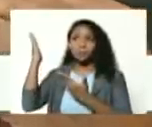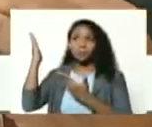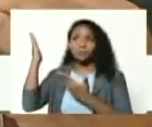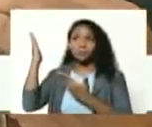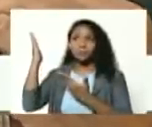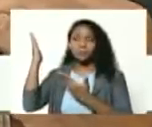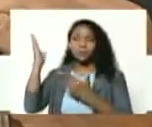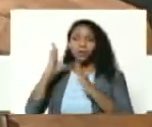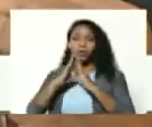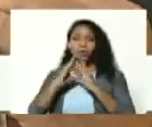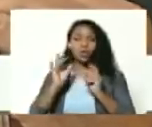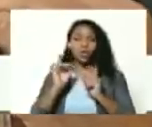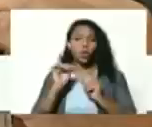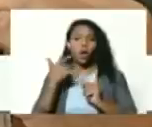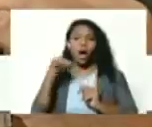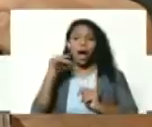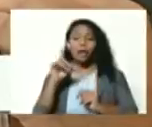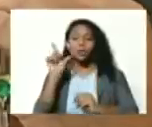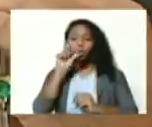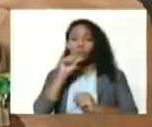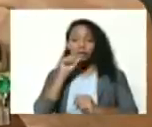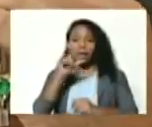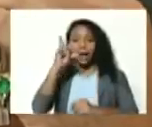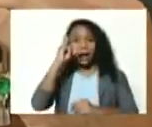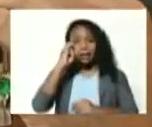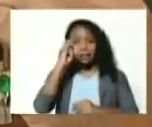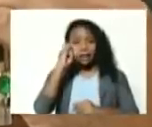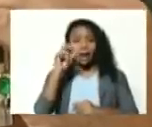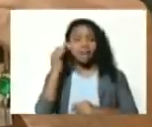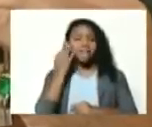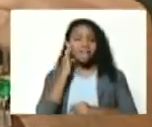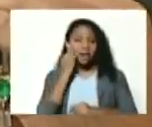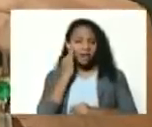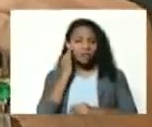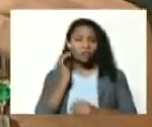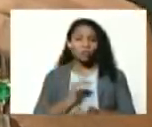nosotros que tengamos Twitter Instagram Facebook